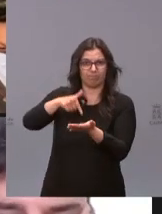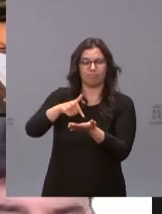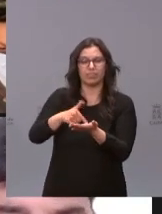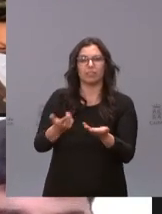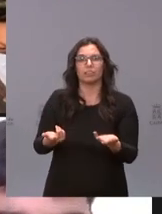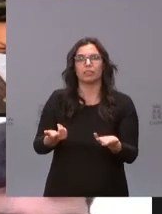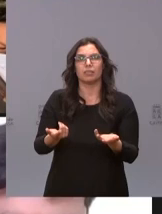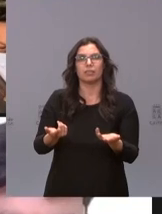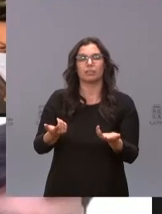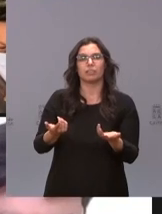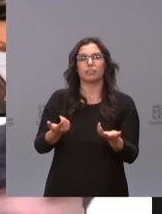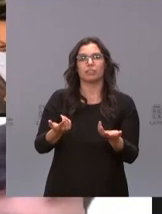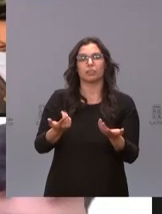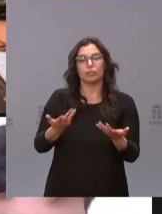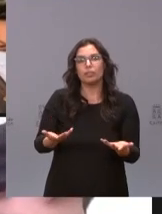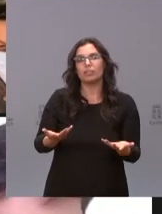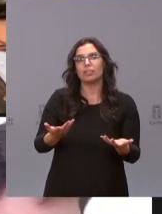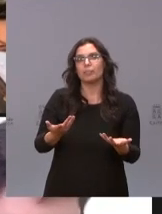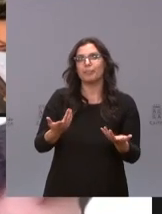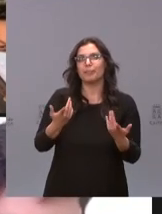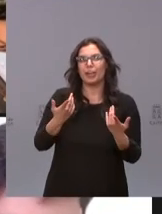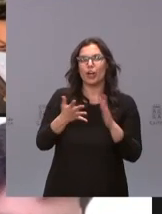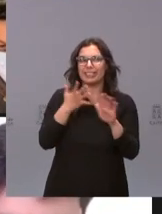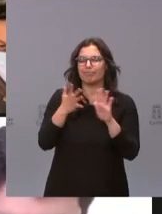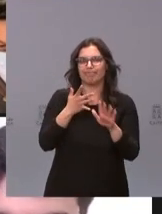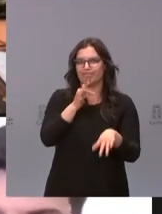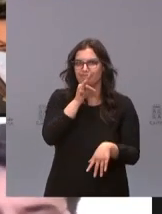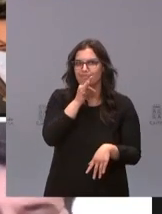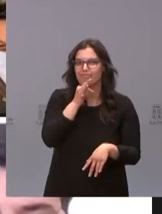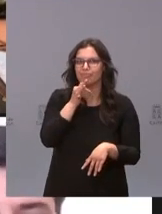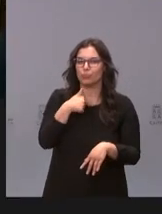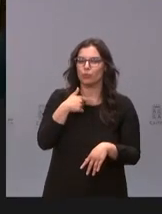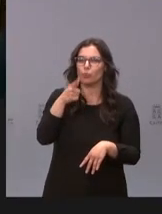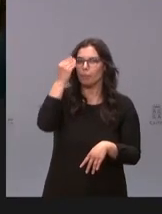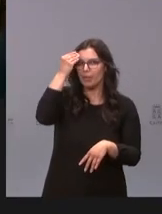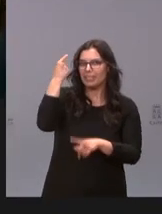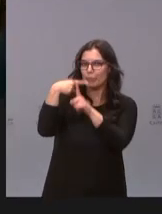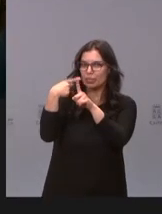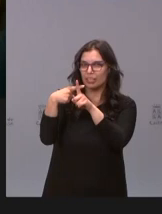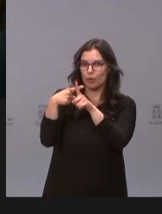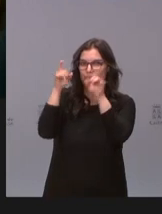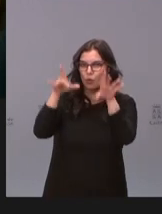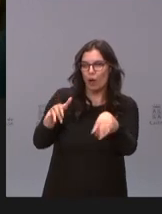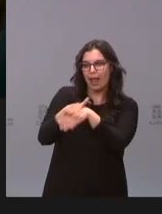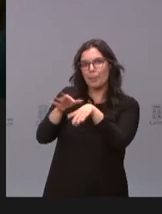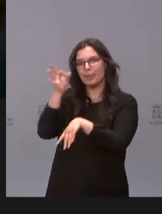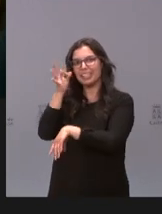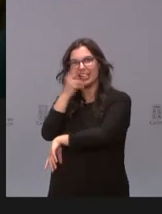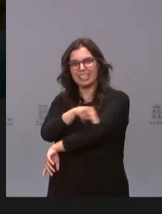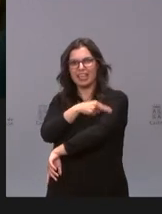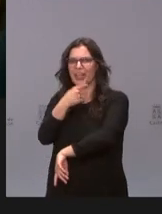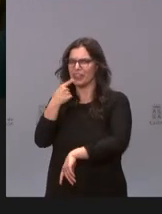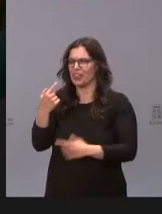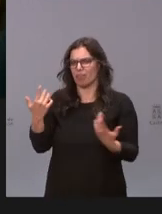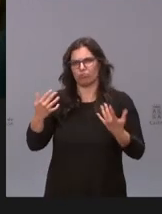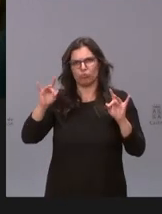meses durante estas semanas pero todavía no con el ritmo deseado. ¿Usted es tan optimista como la ministra de Sanidad que asegura